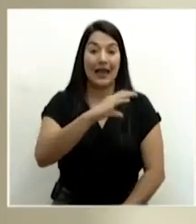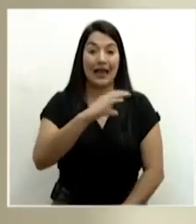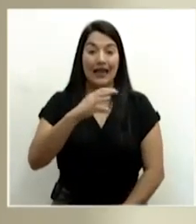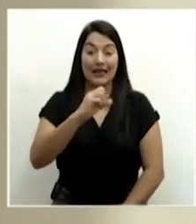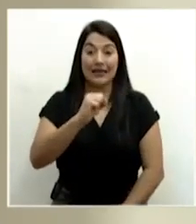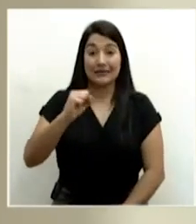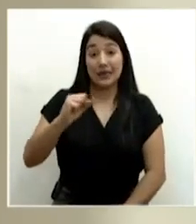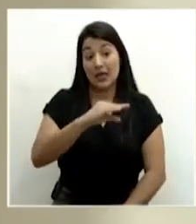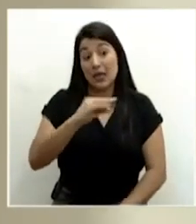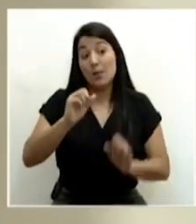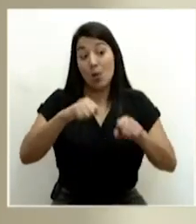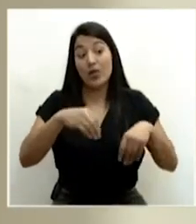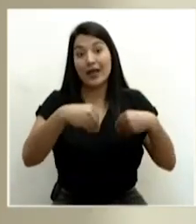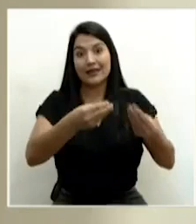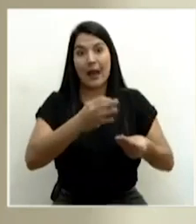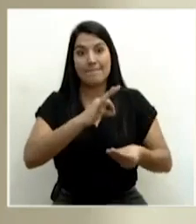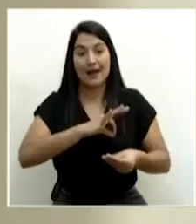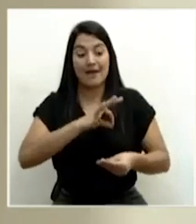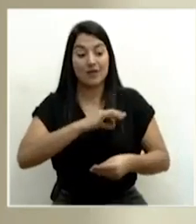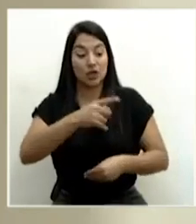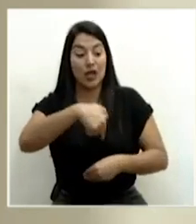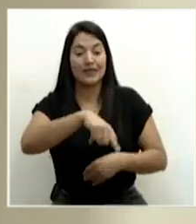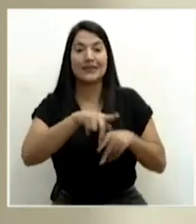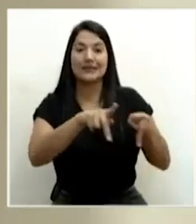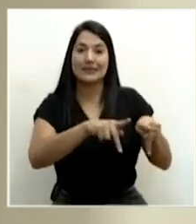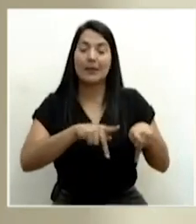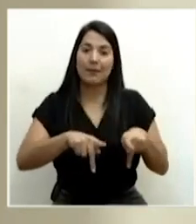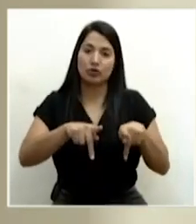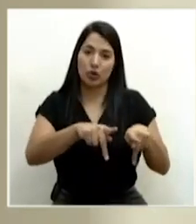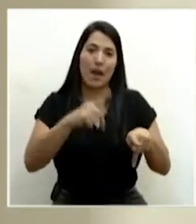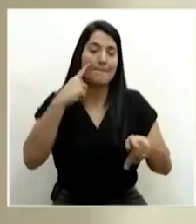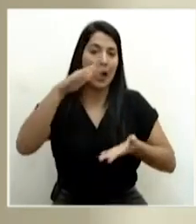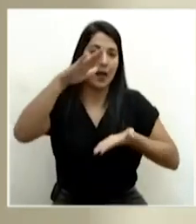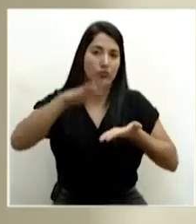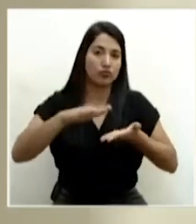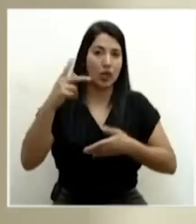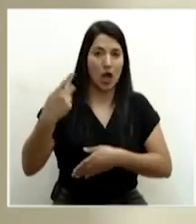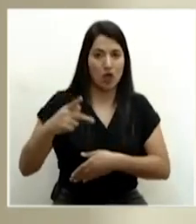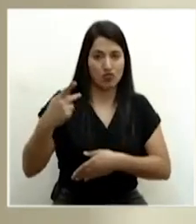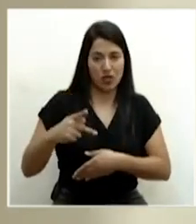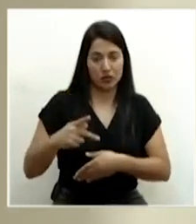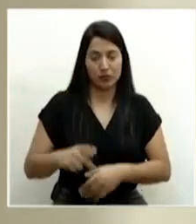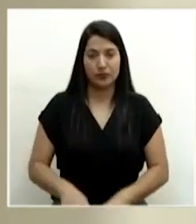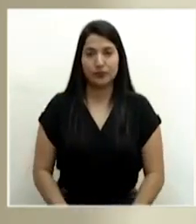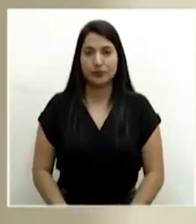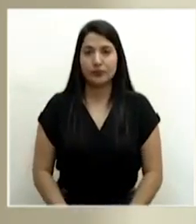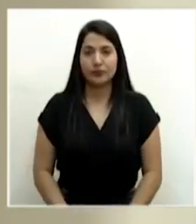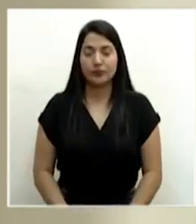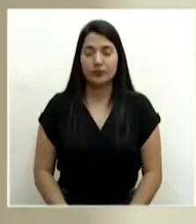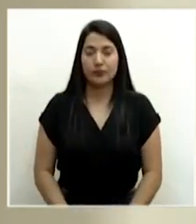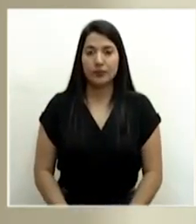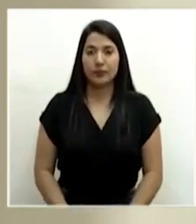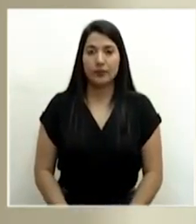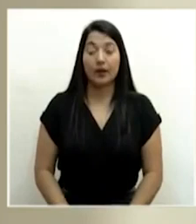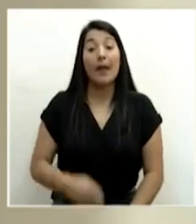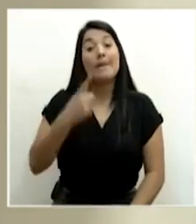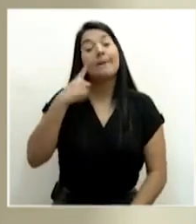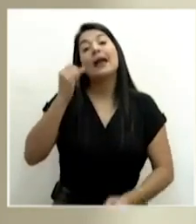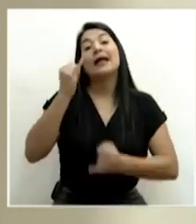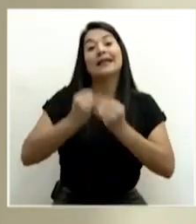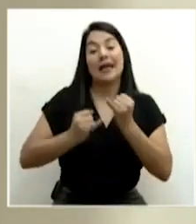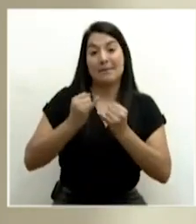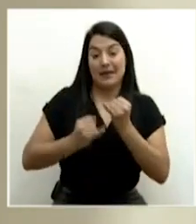y beneficiar a toda esa población reduciéndole el riesgo de complicaciones. Termino